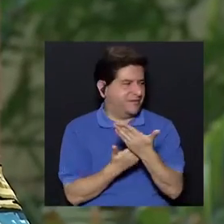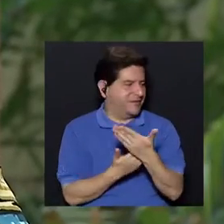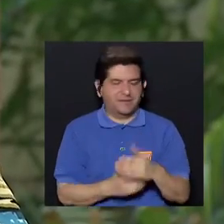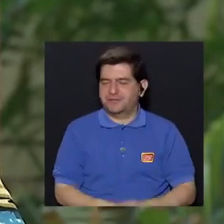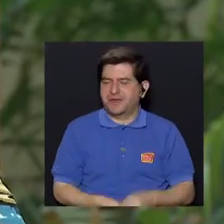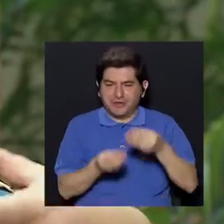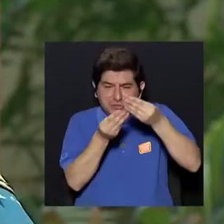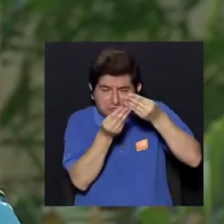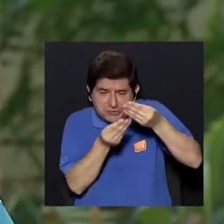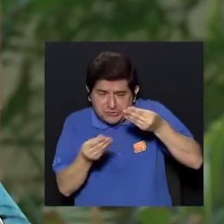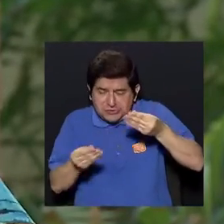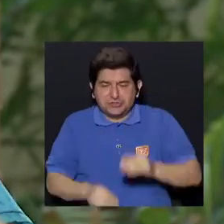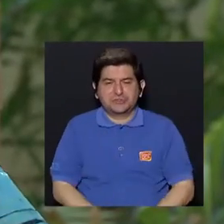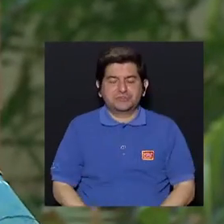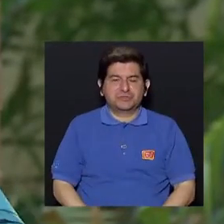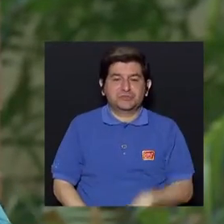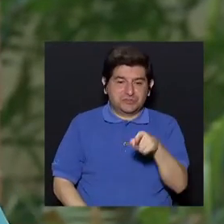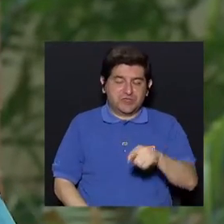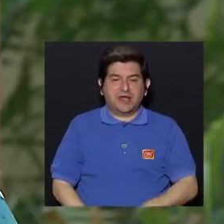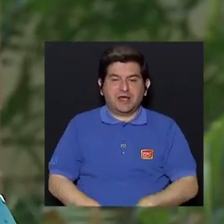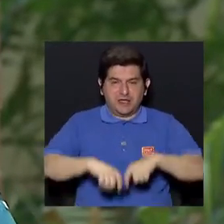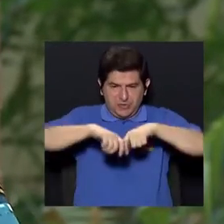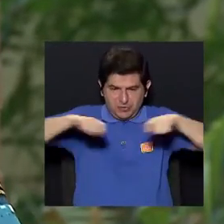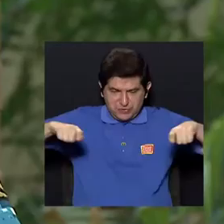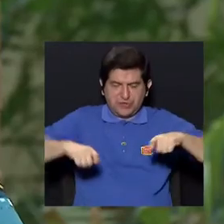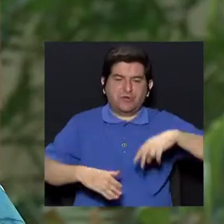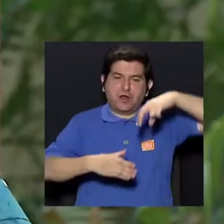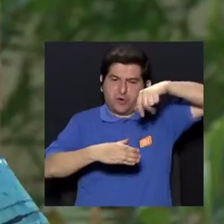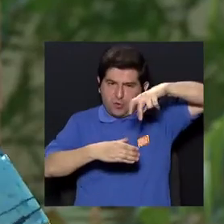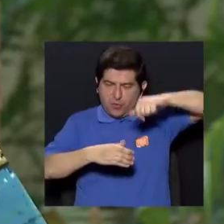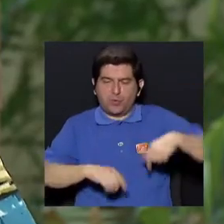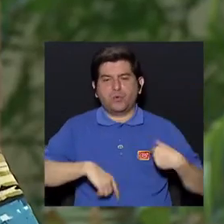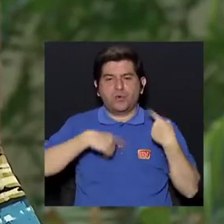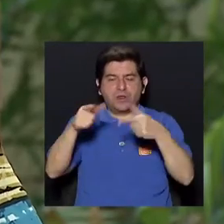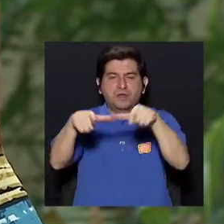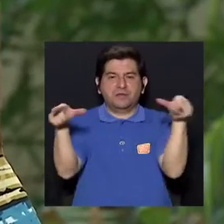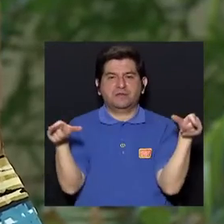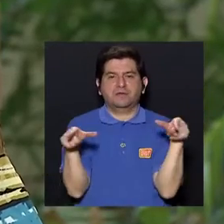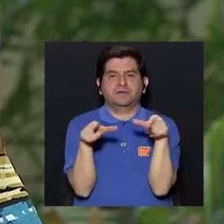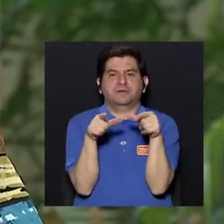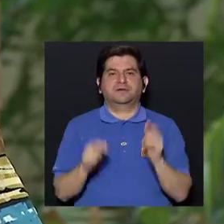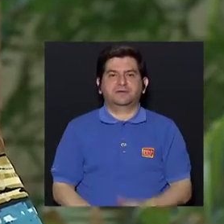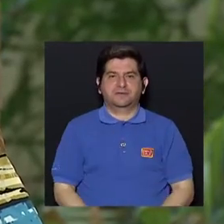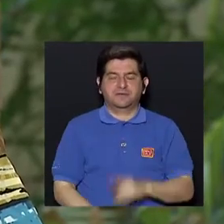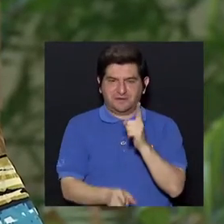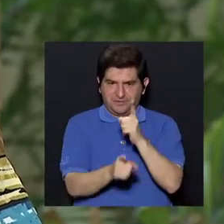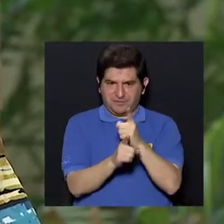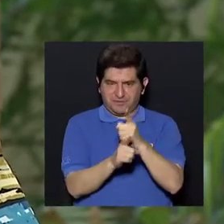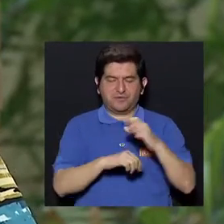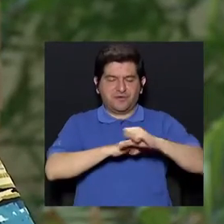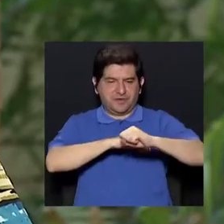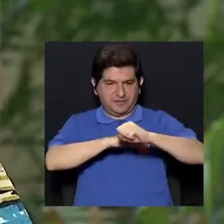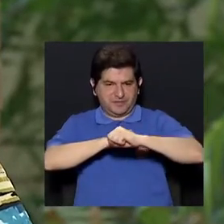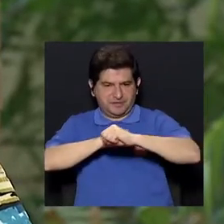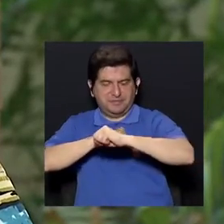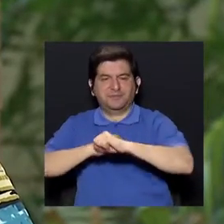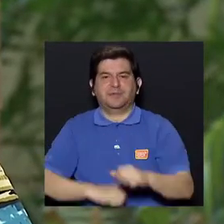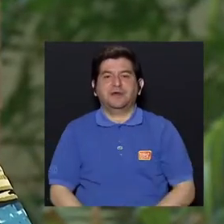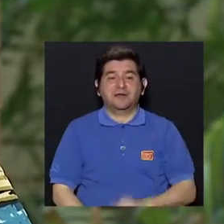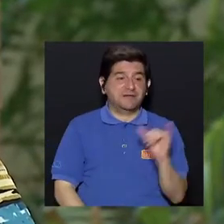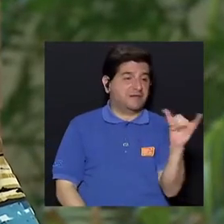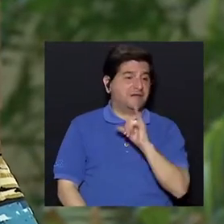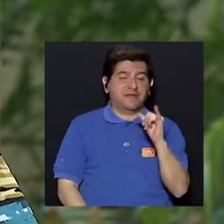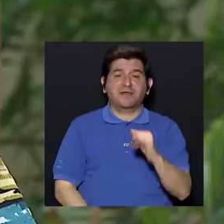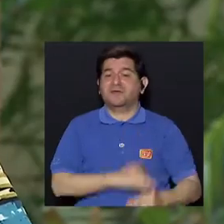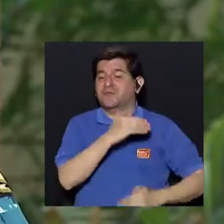derrames, ¿no? Cerramos la bolsa, tapamos la botella y lo llevamos a los sitios, en las campañas y demás. Esto va